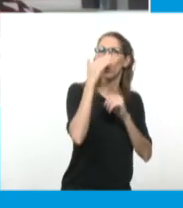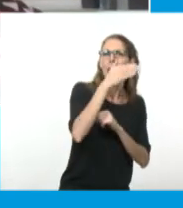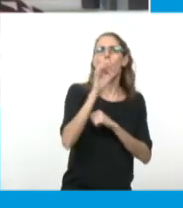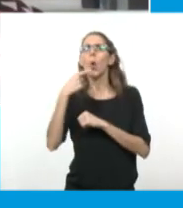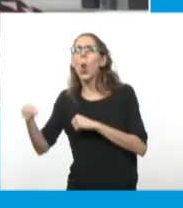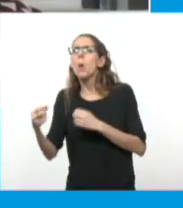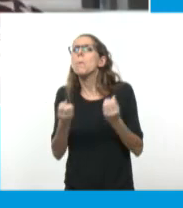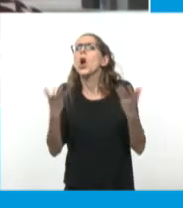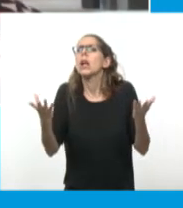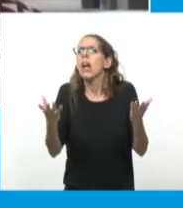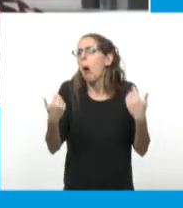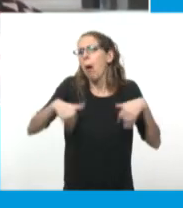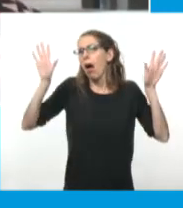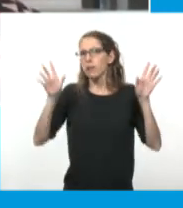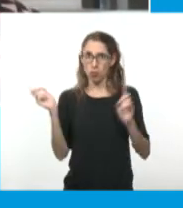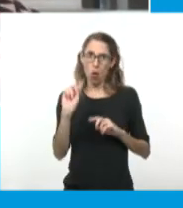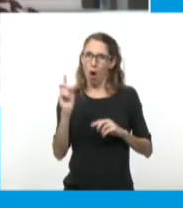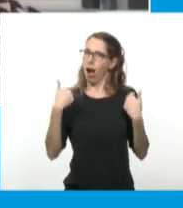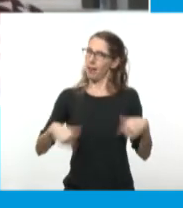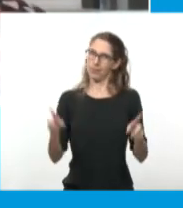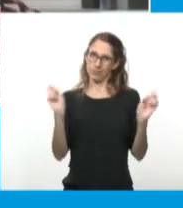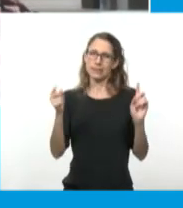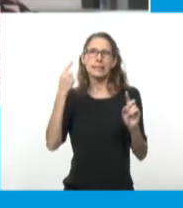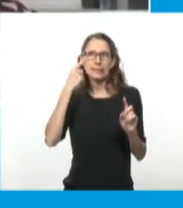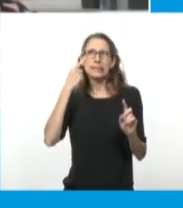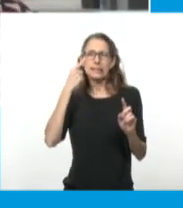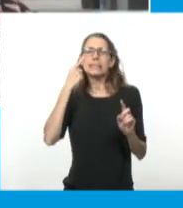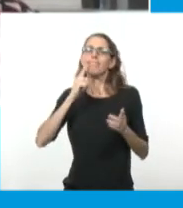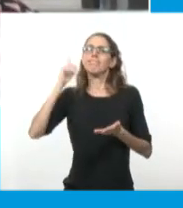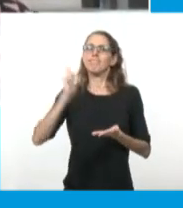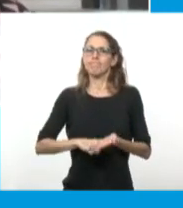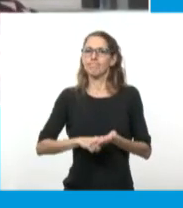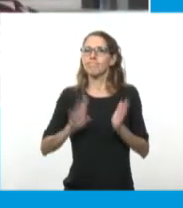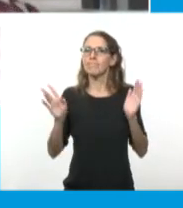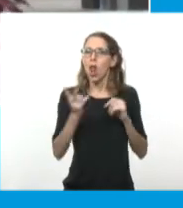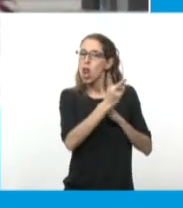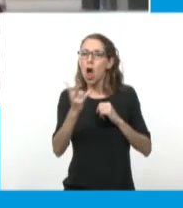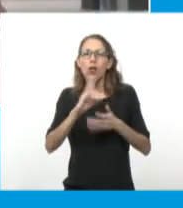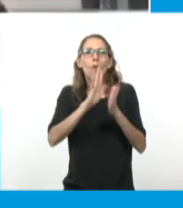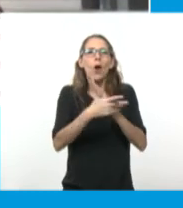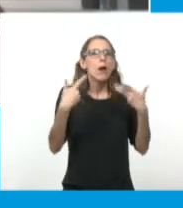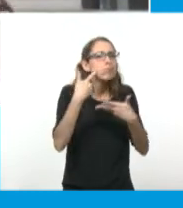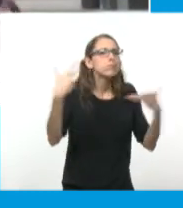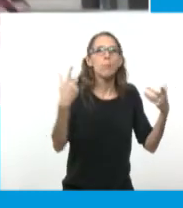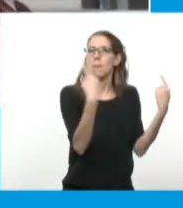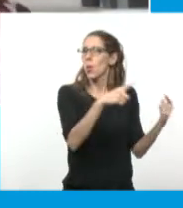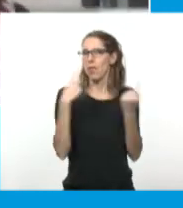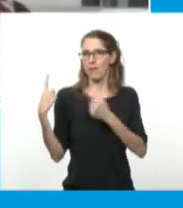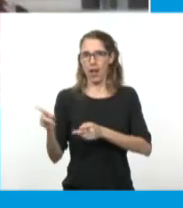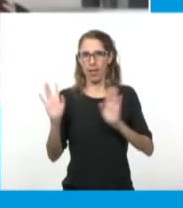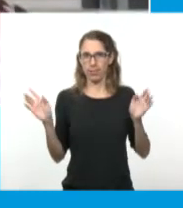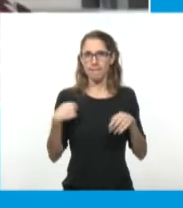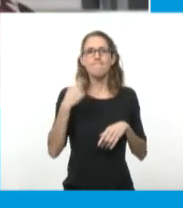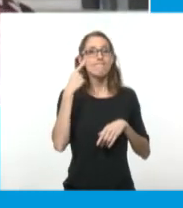No, lo pienso, lo pienso. No sé, son dos dramatismos diferentes. Me parece que el blanco y negro